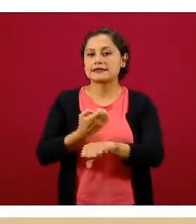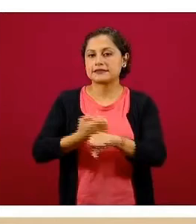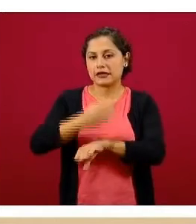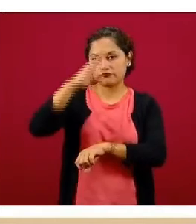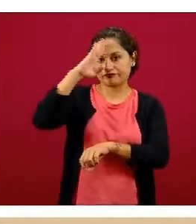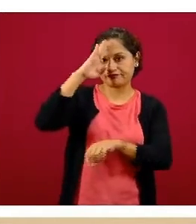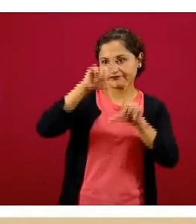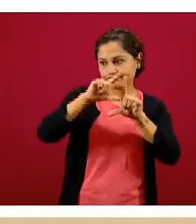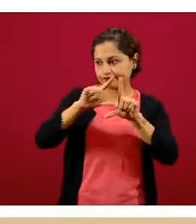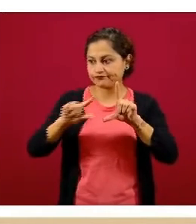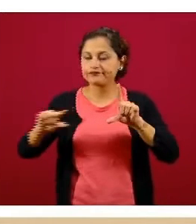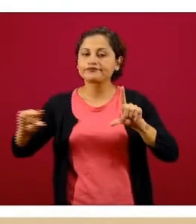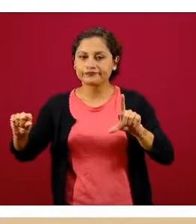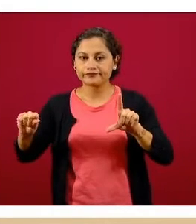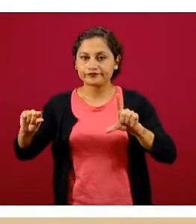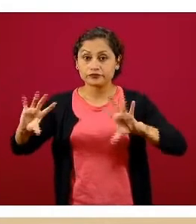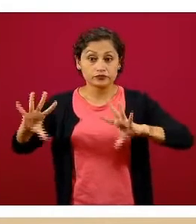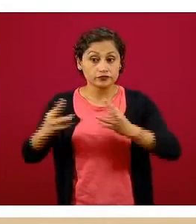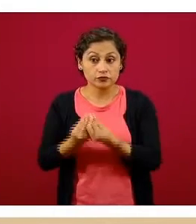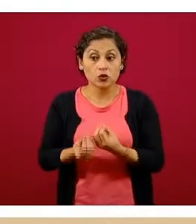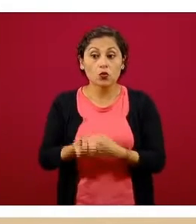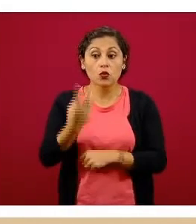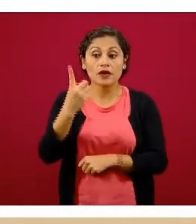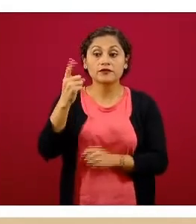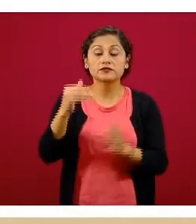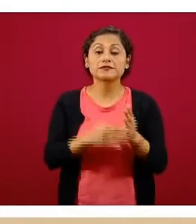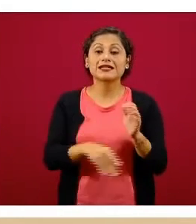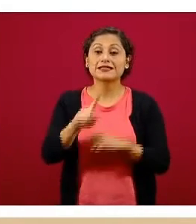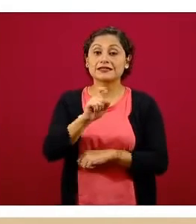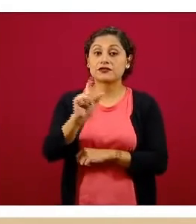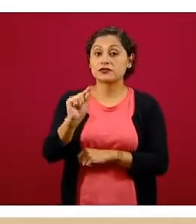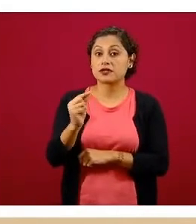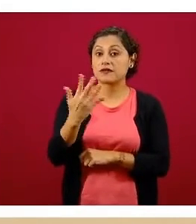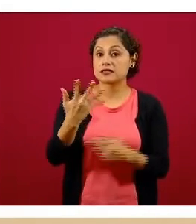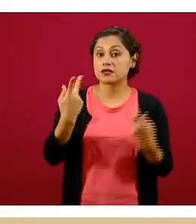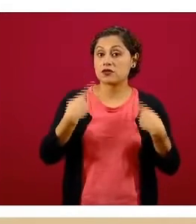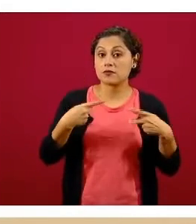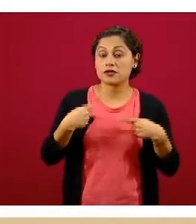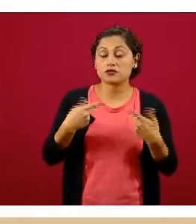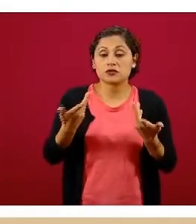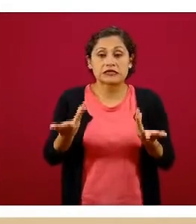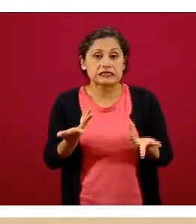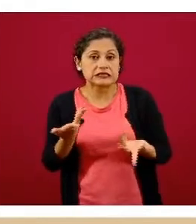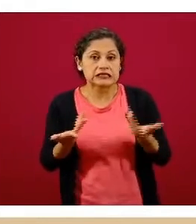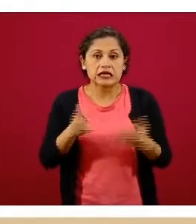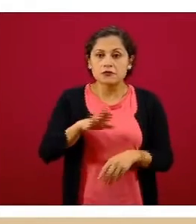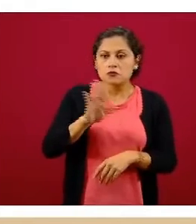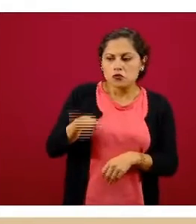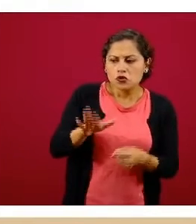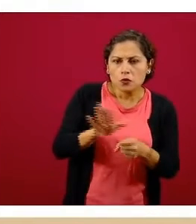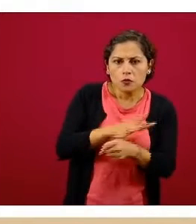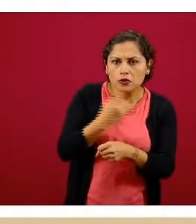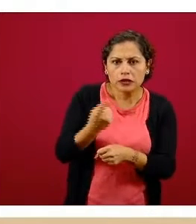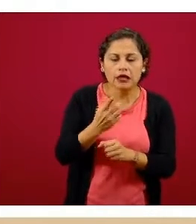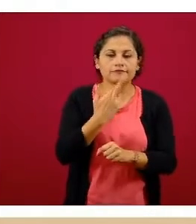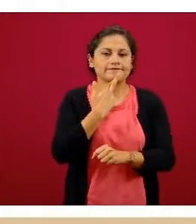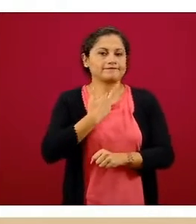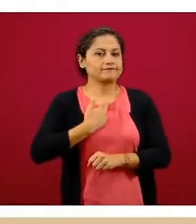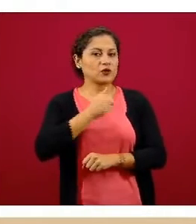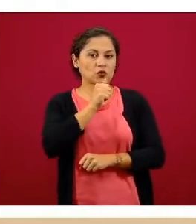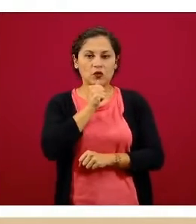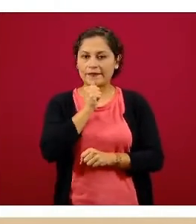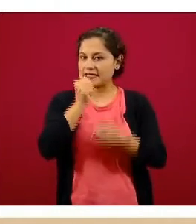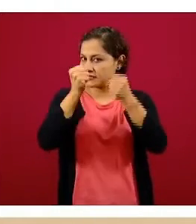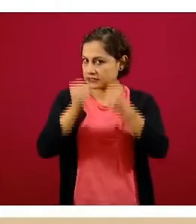estas 1.175 defunciones sospechosas que en su momento podrían convertirse en defunciones